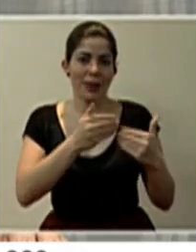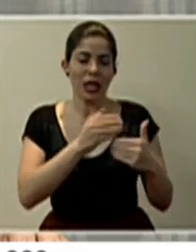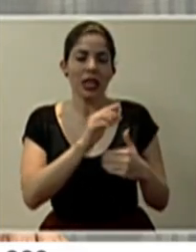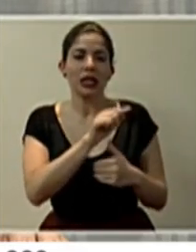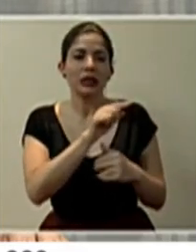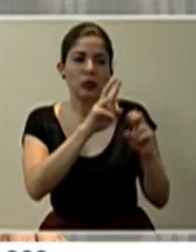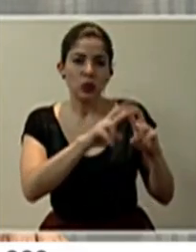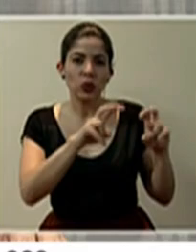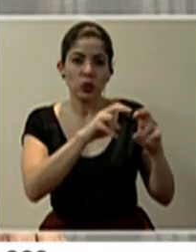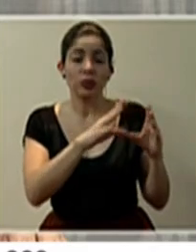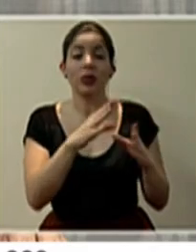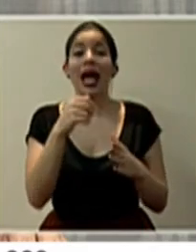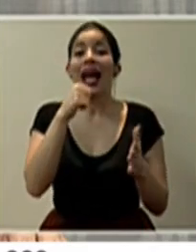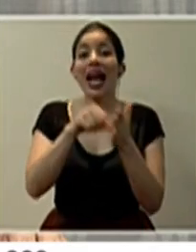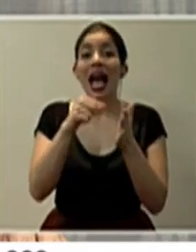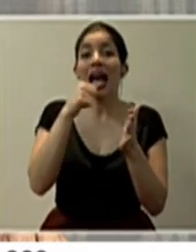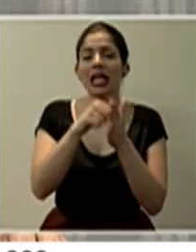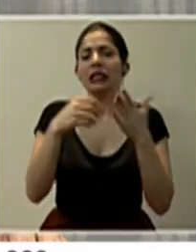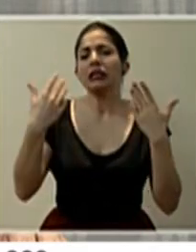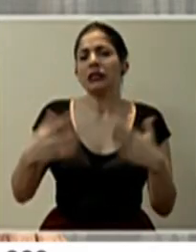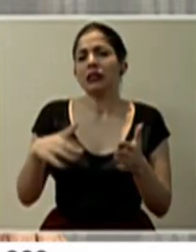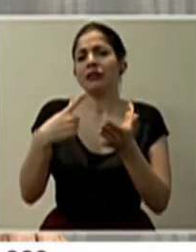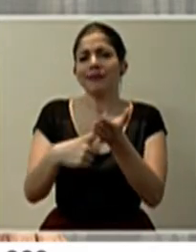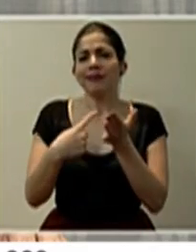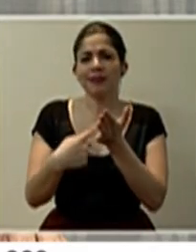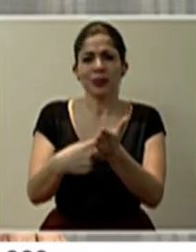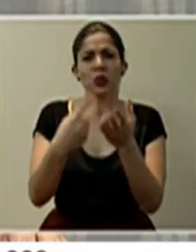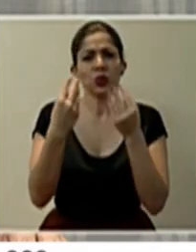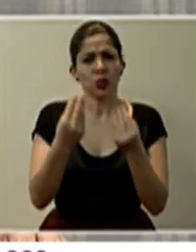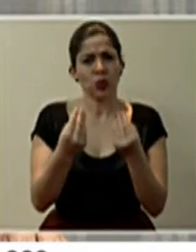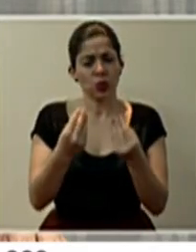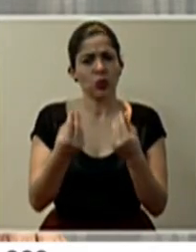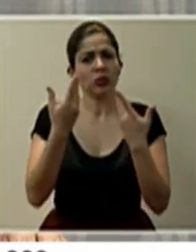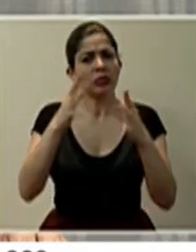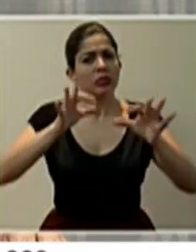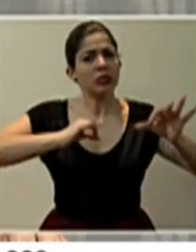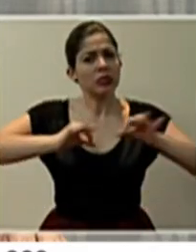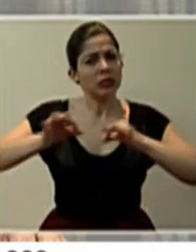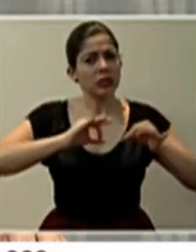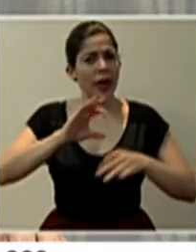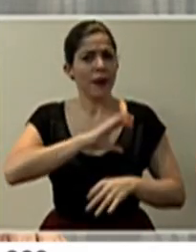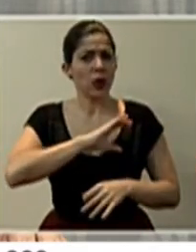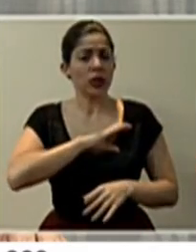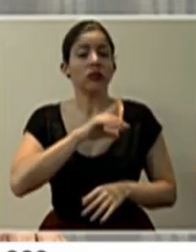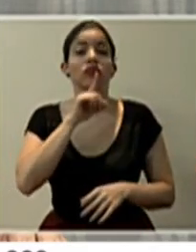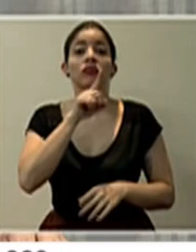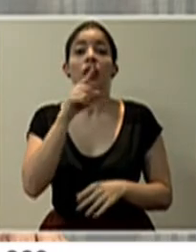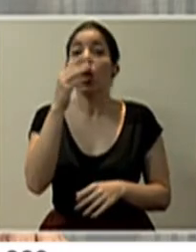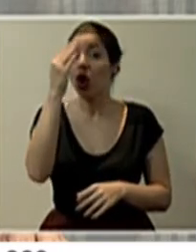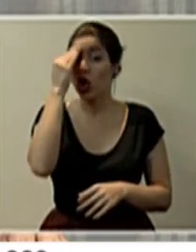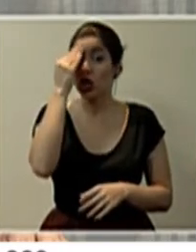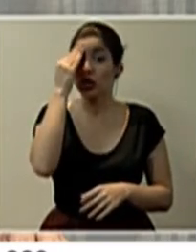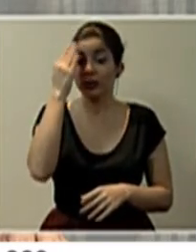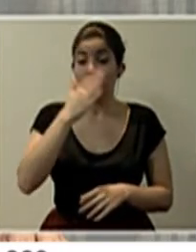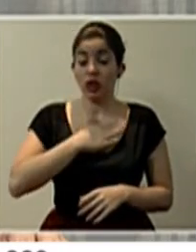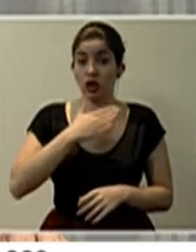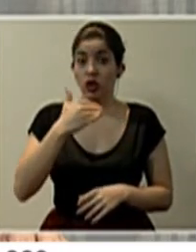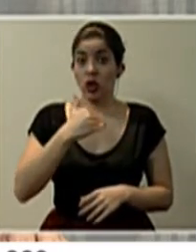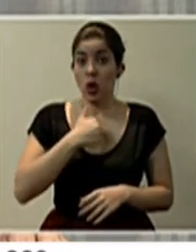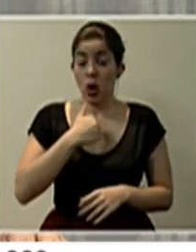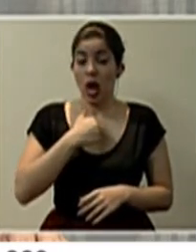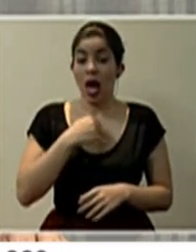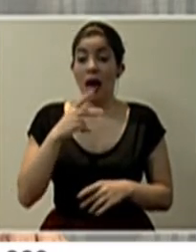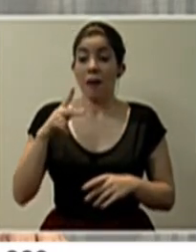Yo, el tema de las cartas lo hemos hablado bastante, lo hemos transmitido a los oficiales. Más bien, el conocimiento que tengo de